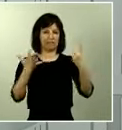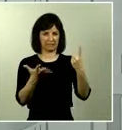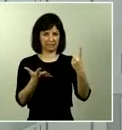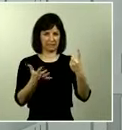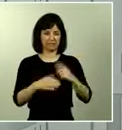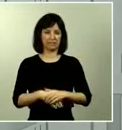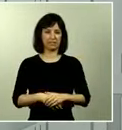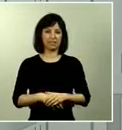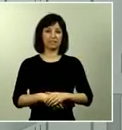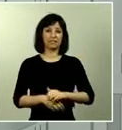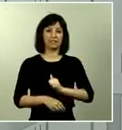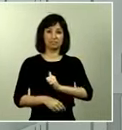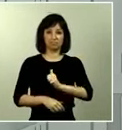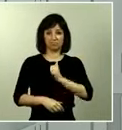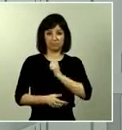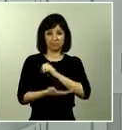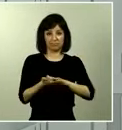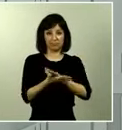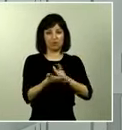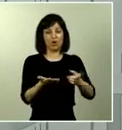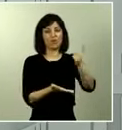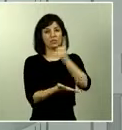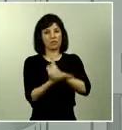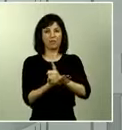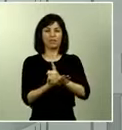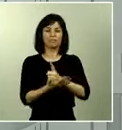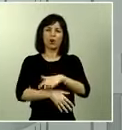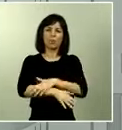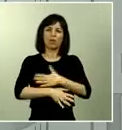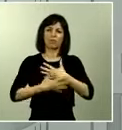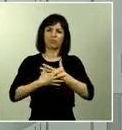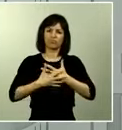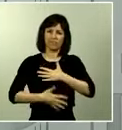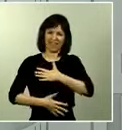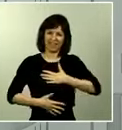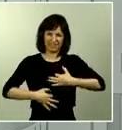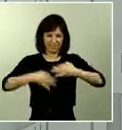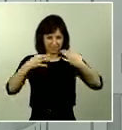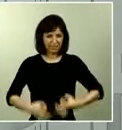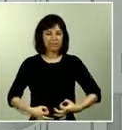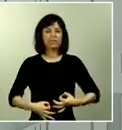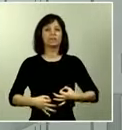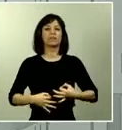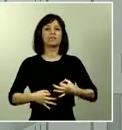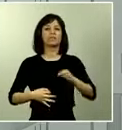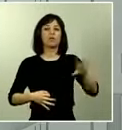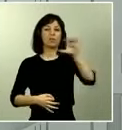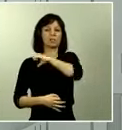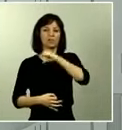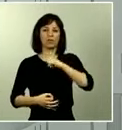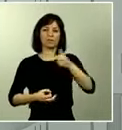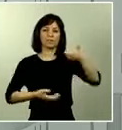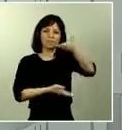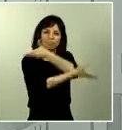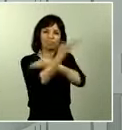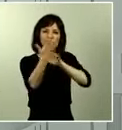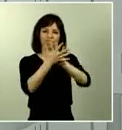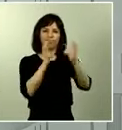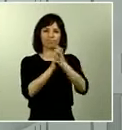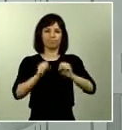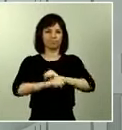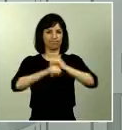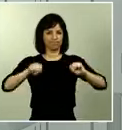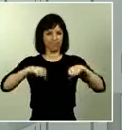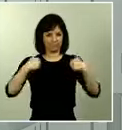una vez más, expresar la voluntad firme del Gobierno de fortalecer la cooperación y coordinación con las comunidades autónomas, al tiempo que queremos